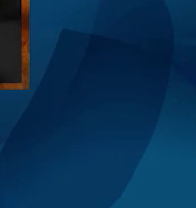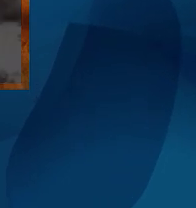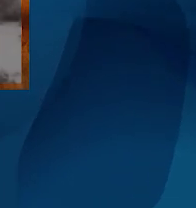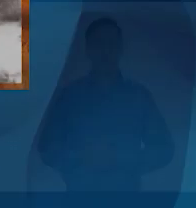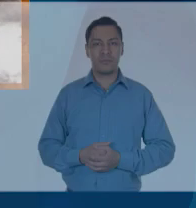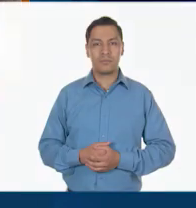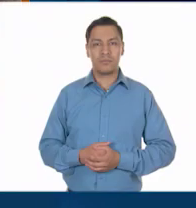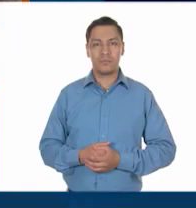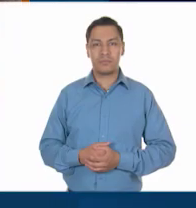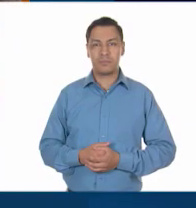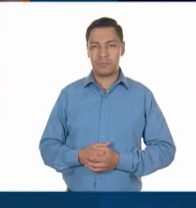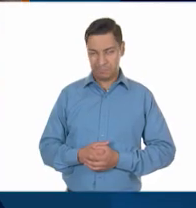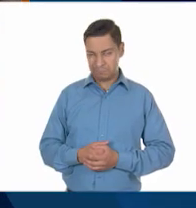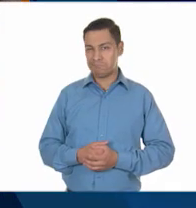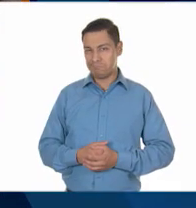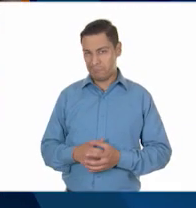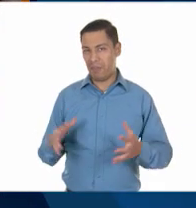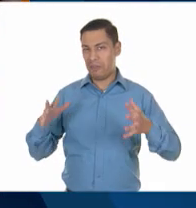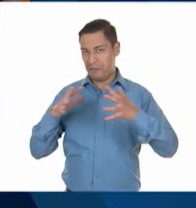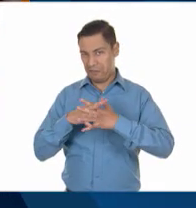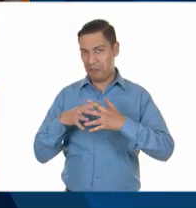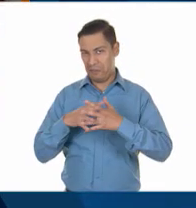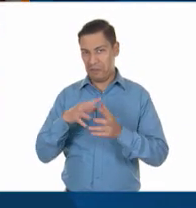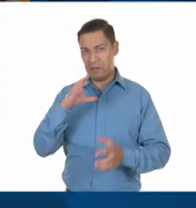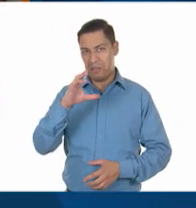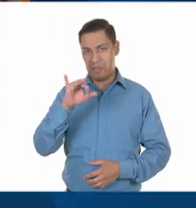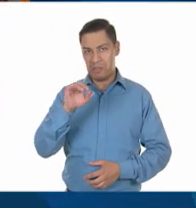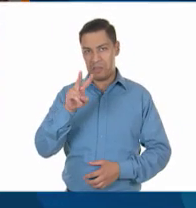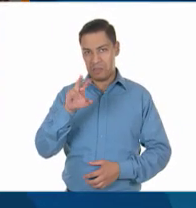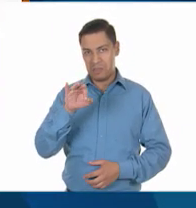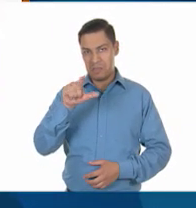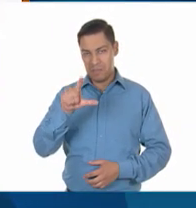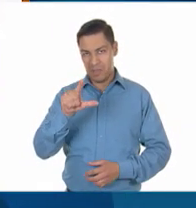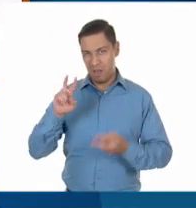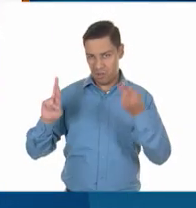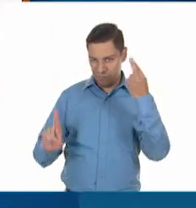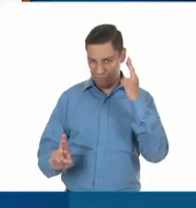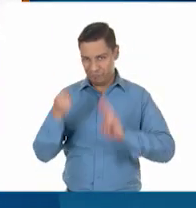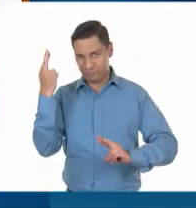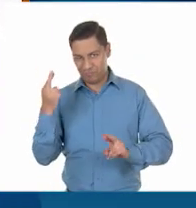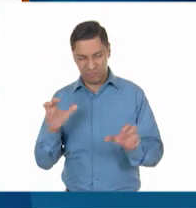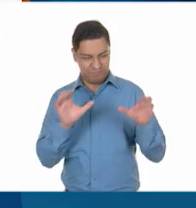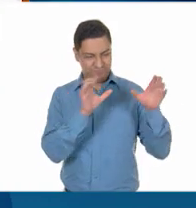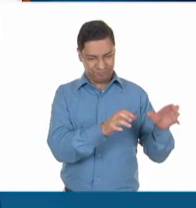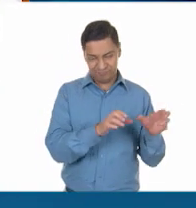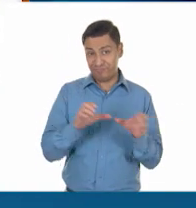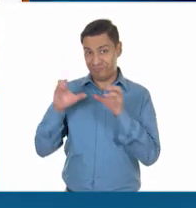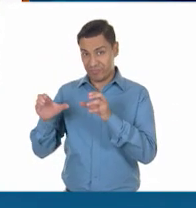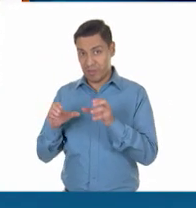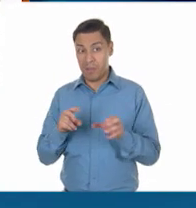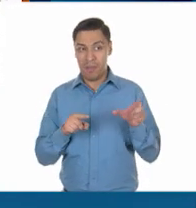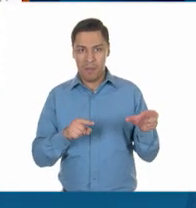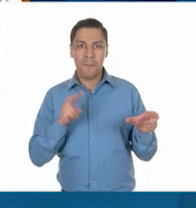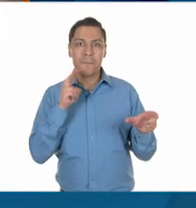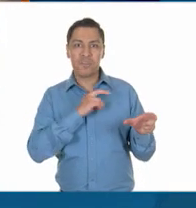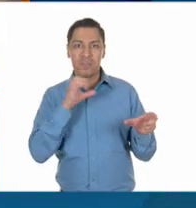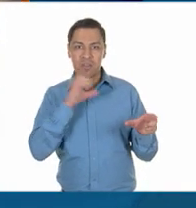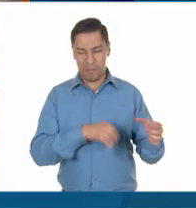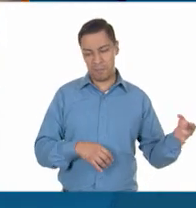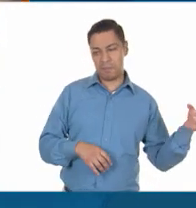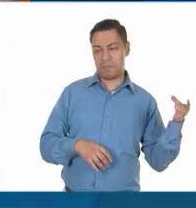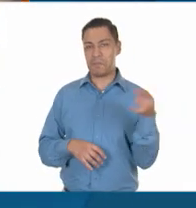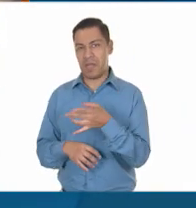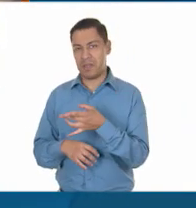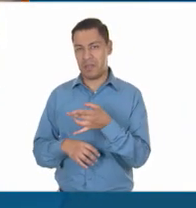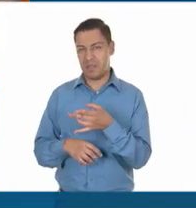Durante la guerra civil entre las corrientes revolucionarias, Carranza pudo derrotar a las fuerzas